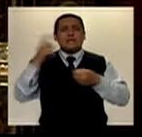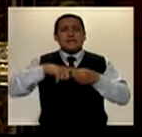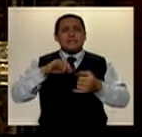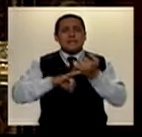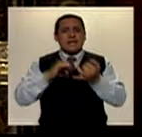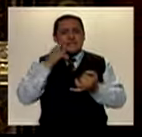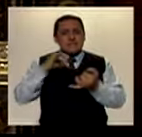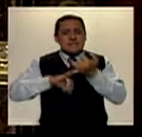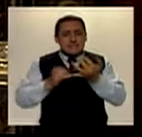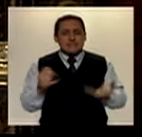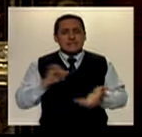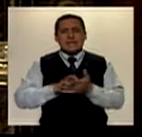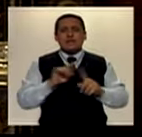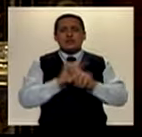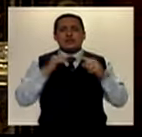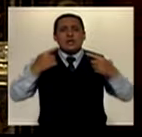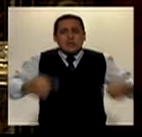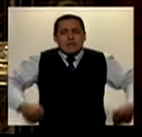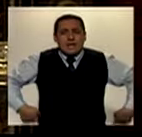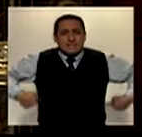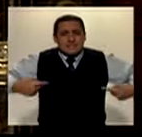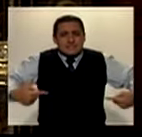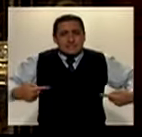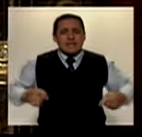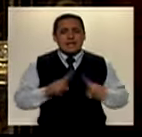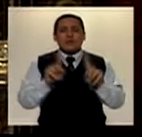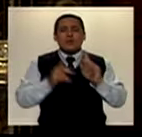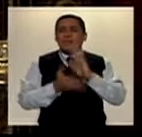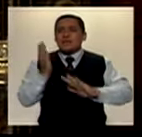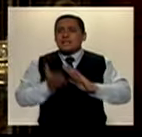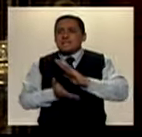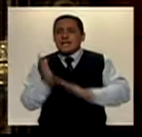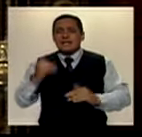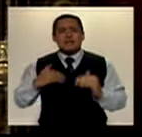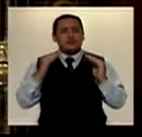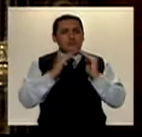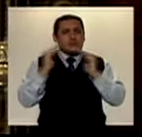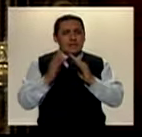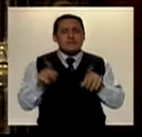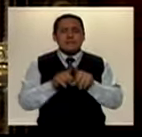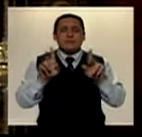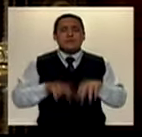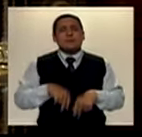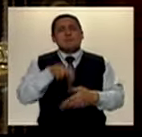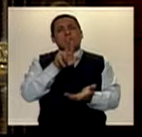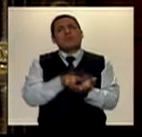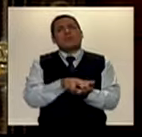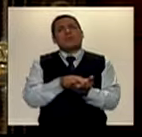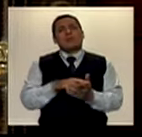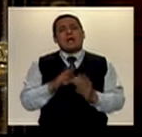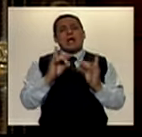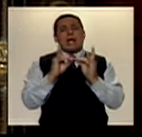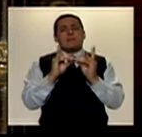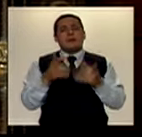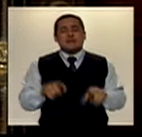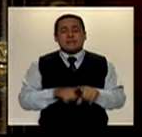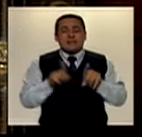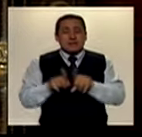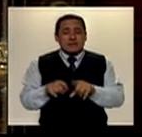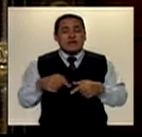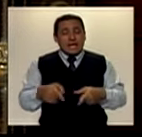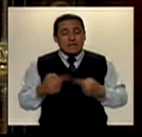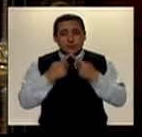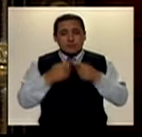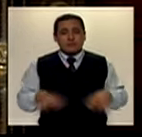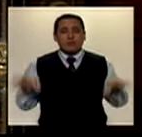en el CIS, que no tienen una silla de ruedas, que no pueden salir de sus casas y están tumbadas en una cama. Y esto también